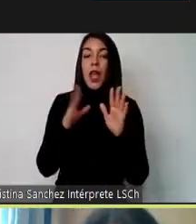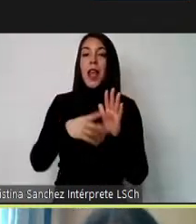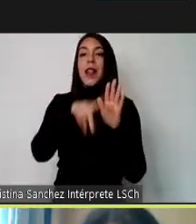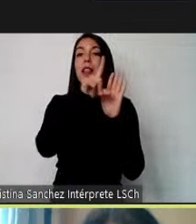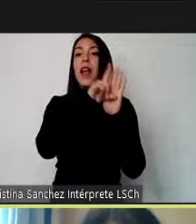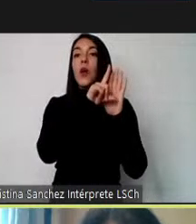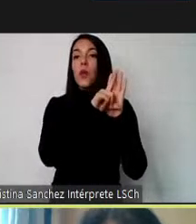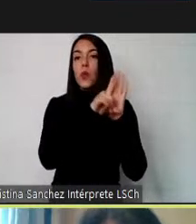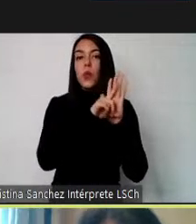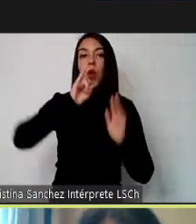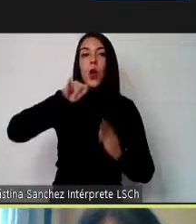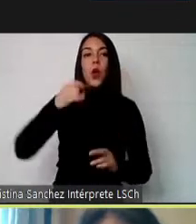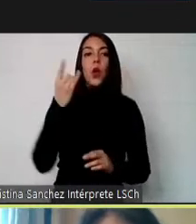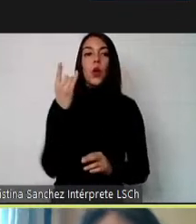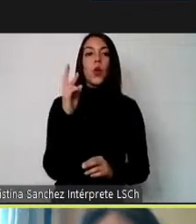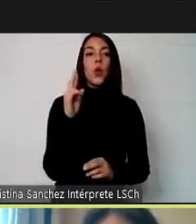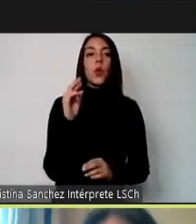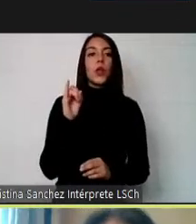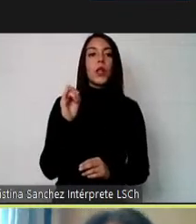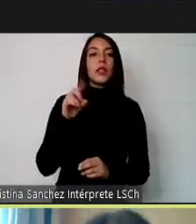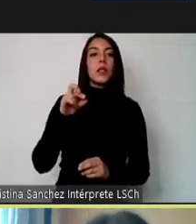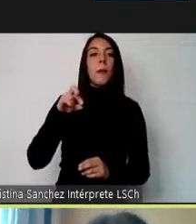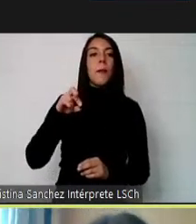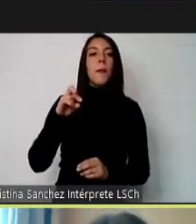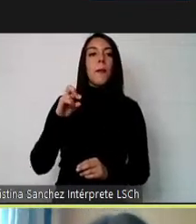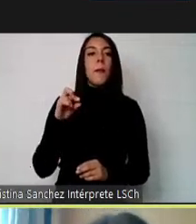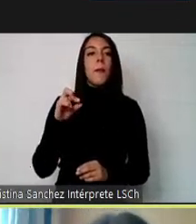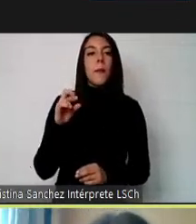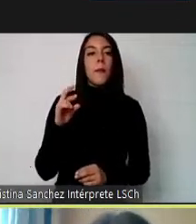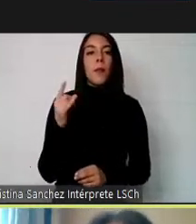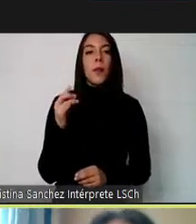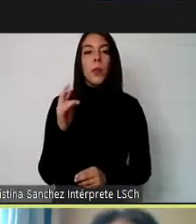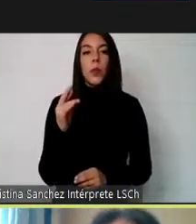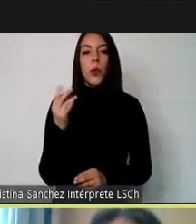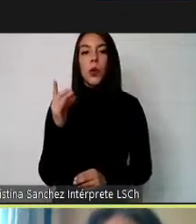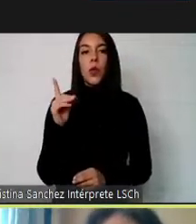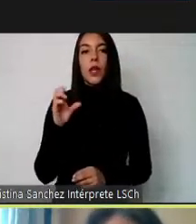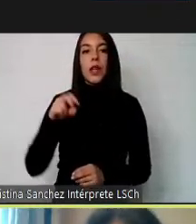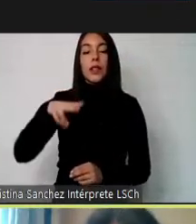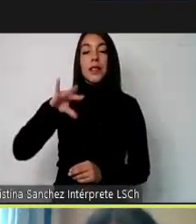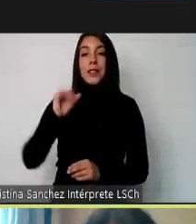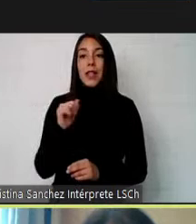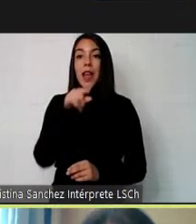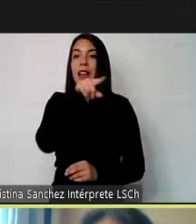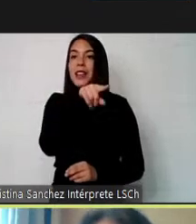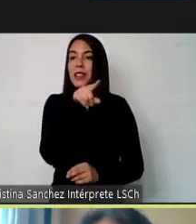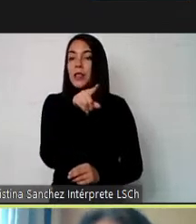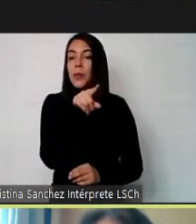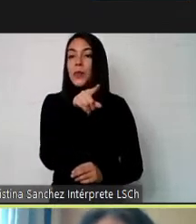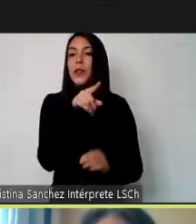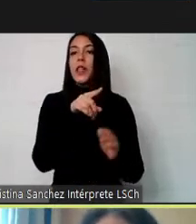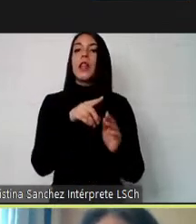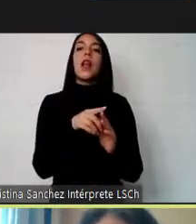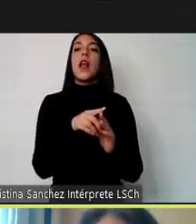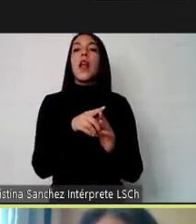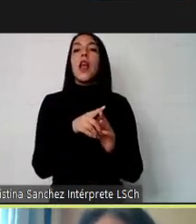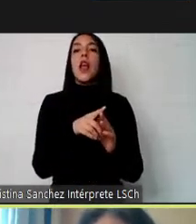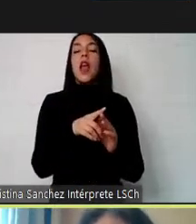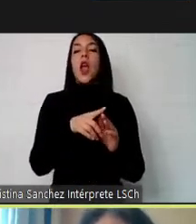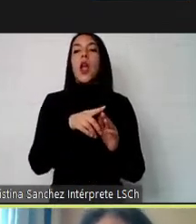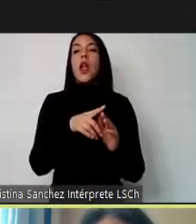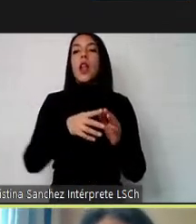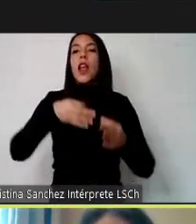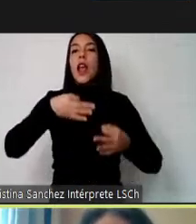¿Y qué es la jurisprudencia? Es la doctrina establecida por los órganos judiciales del Estado y de la